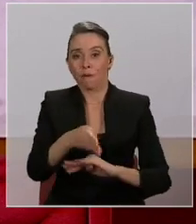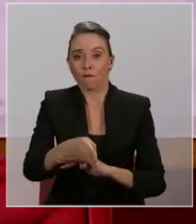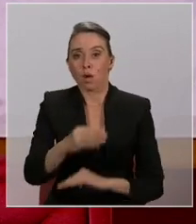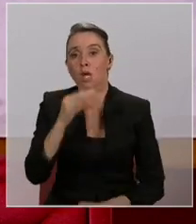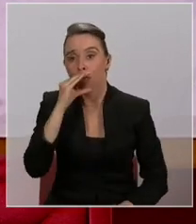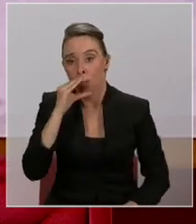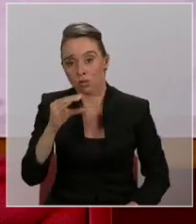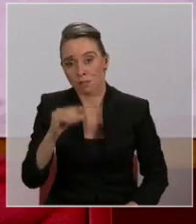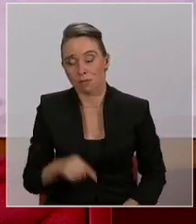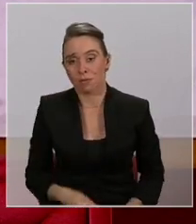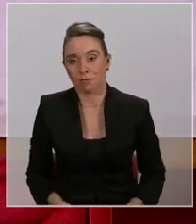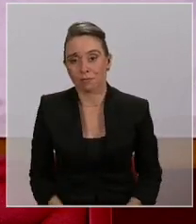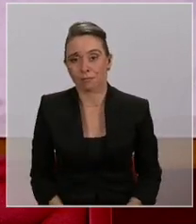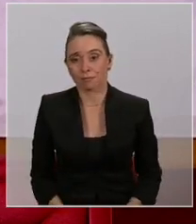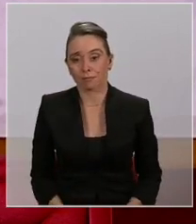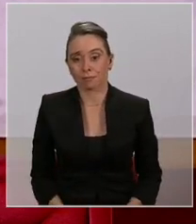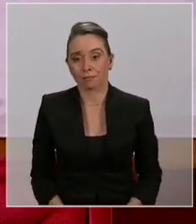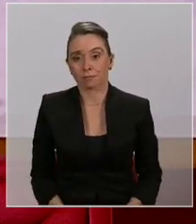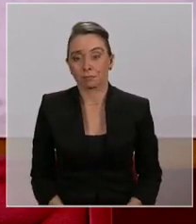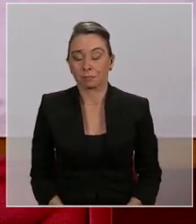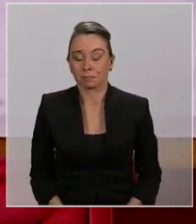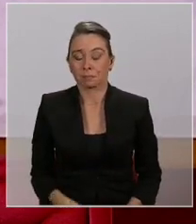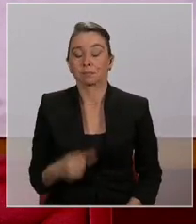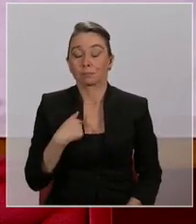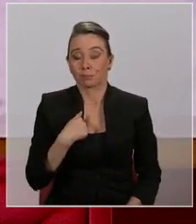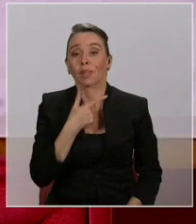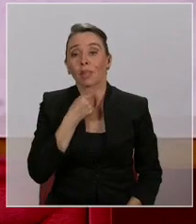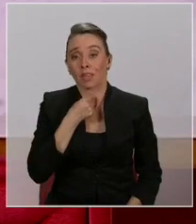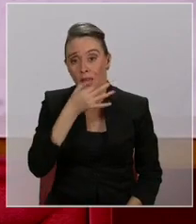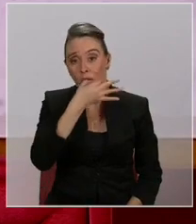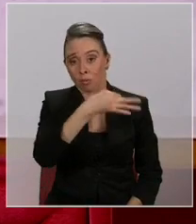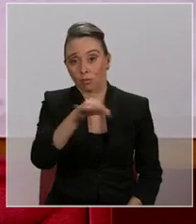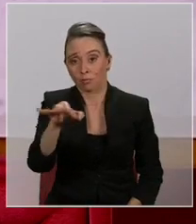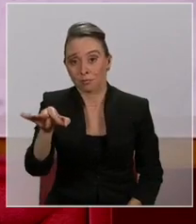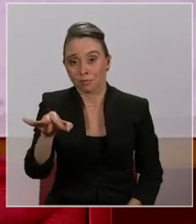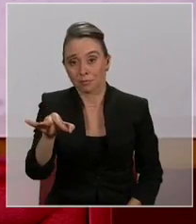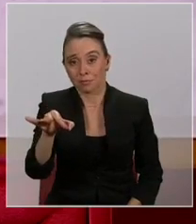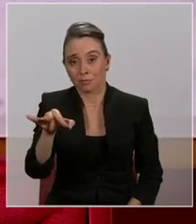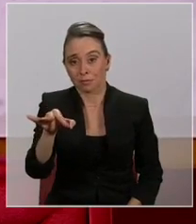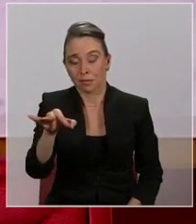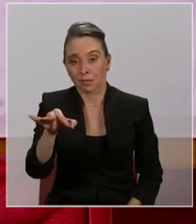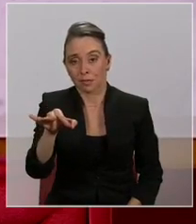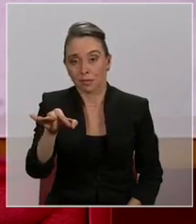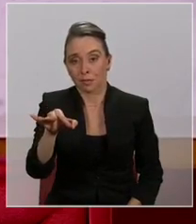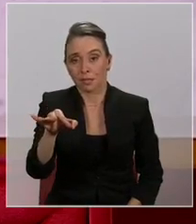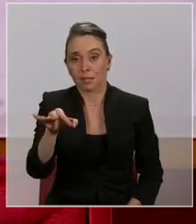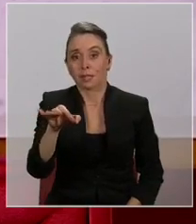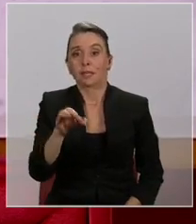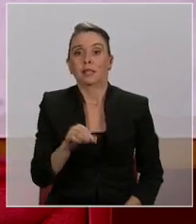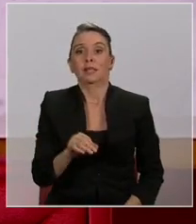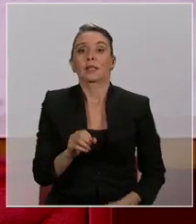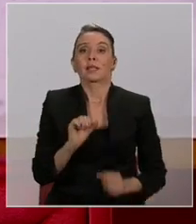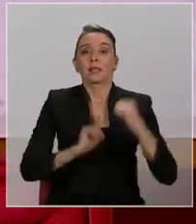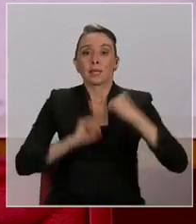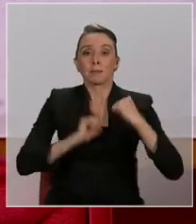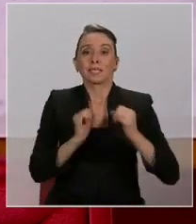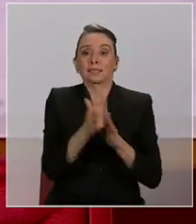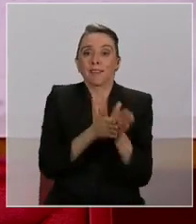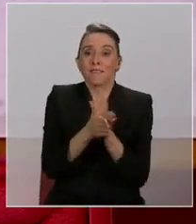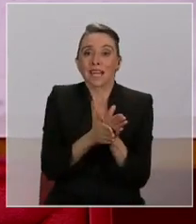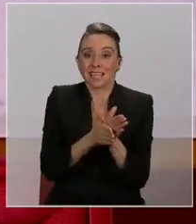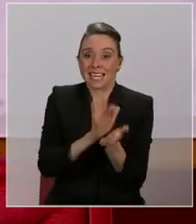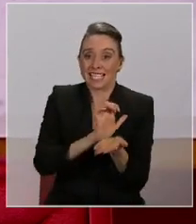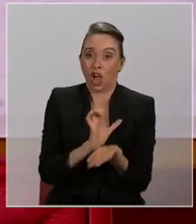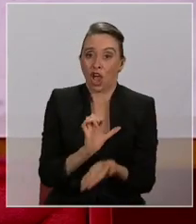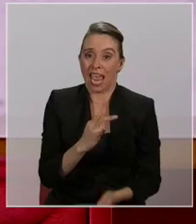Concepción y quiero anunciar que Ferrocarriles del Estado ha iniciado el estudio